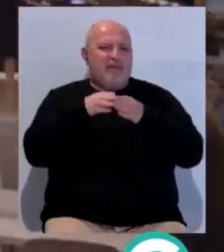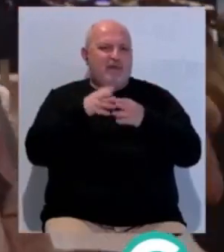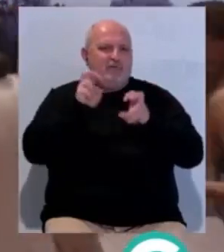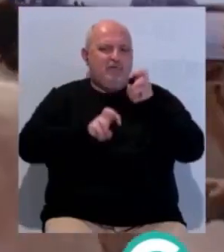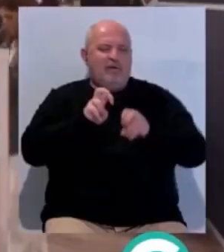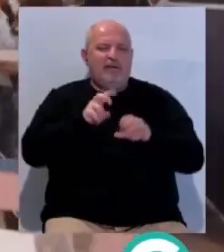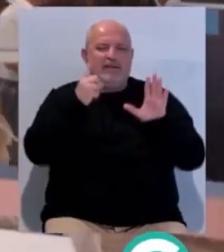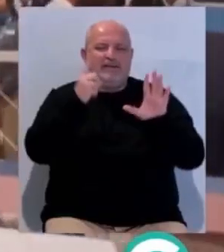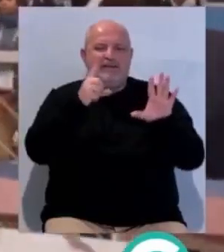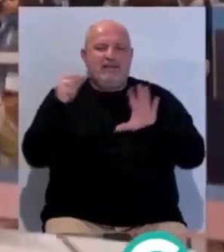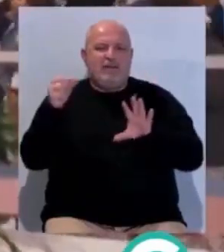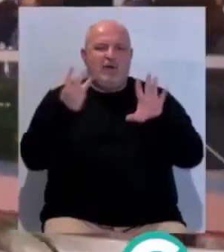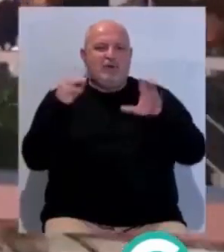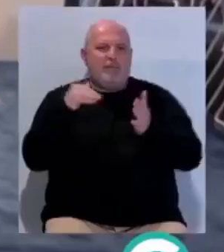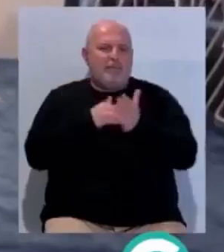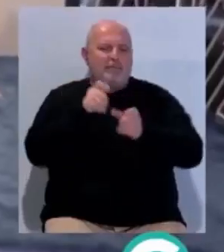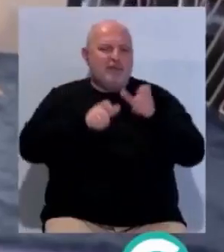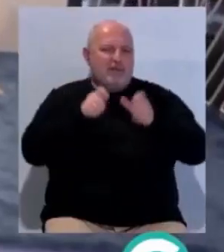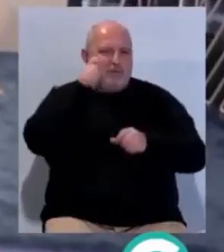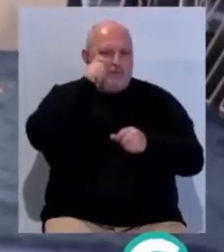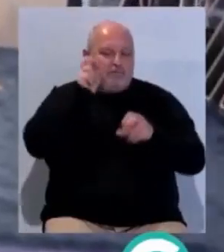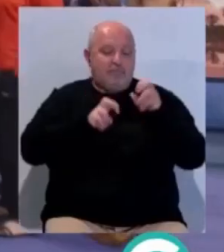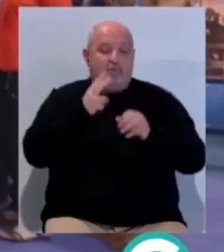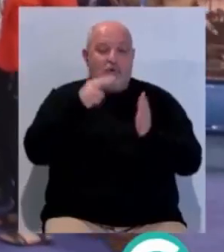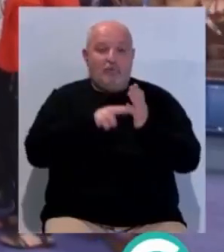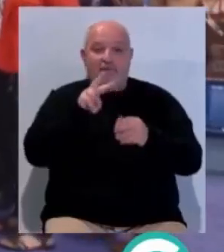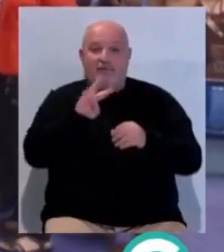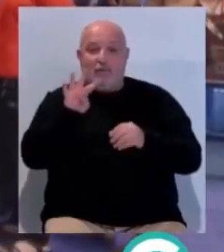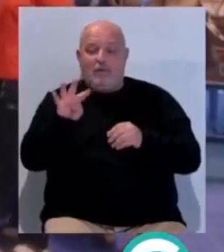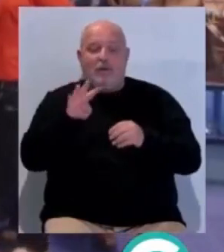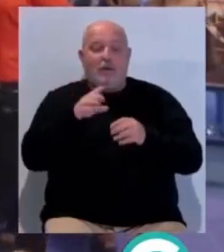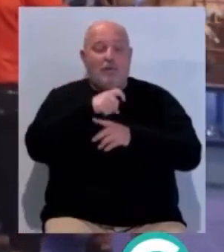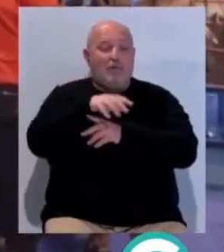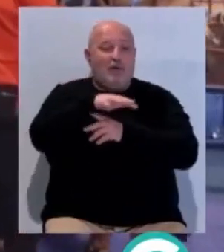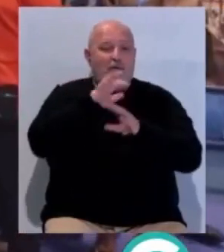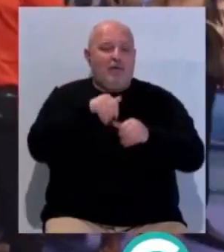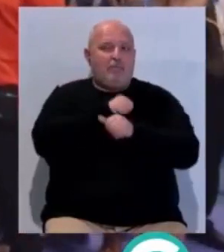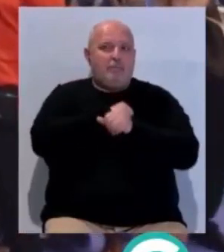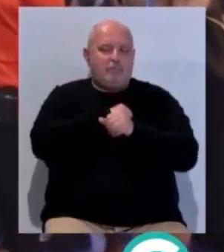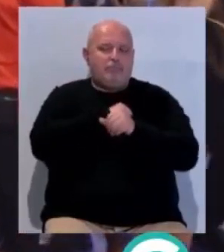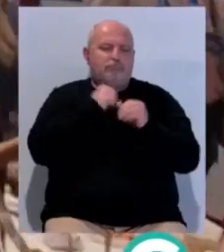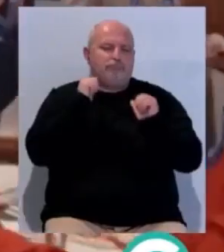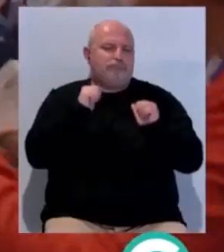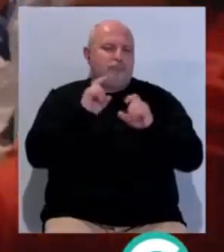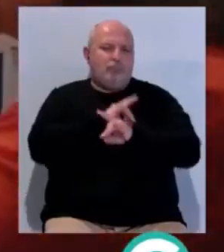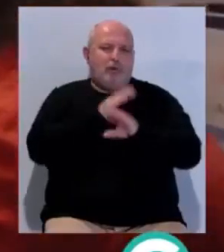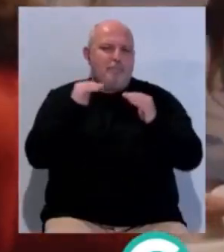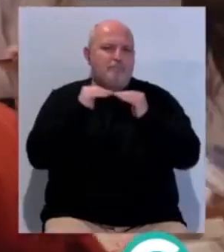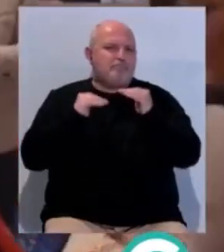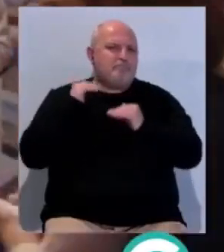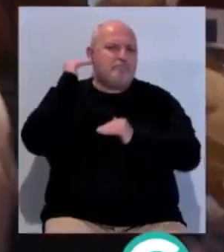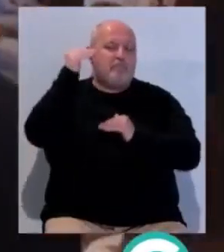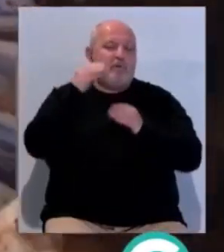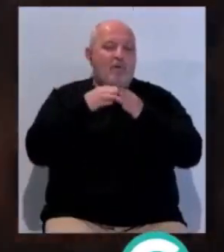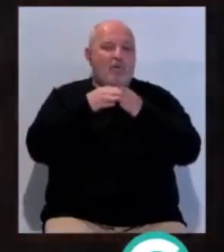y casi 680.000 pasajeros. En este 2024 el puerto gaditano espera consolidar su apuesta por